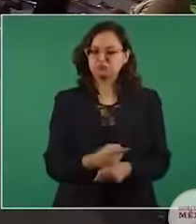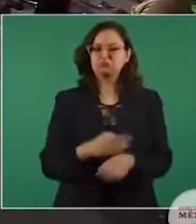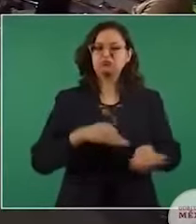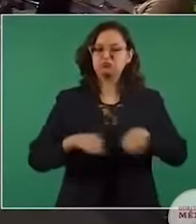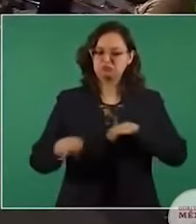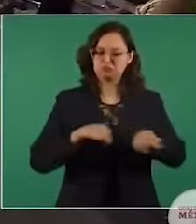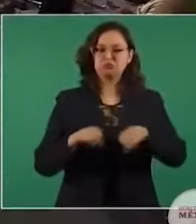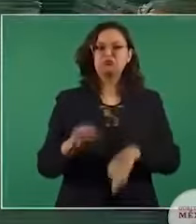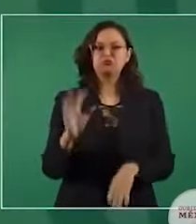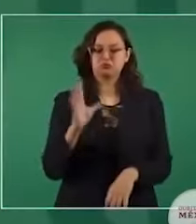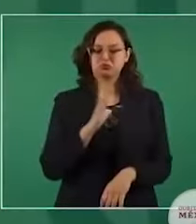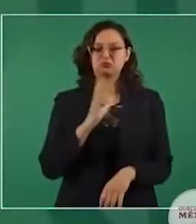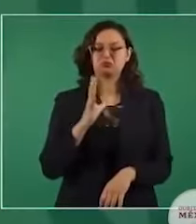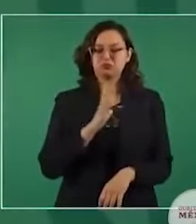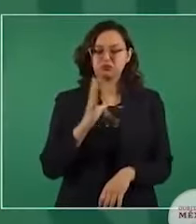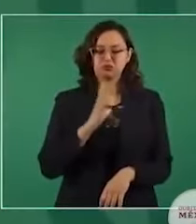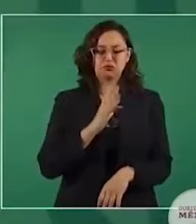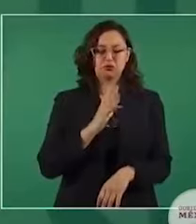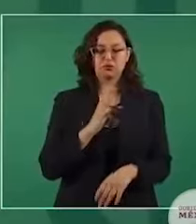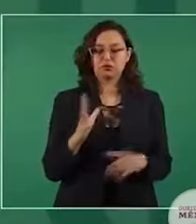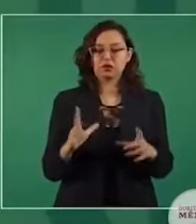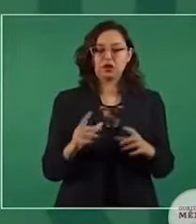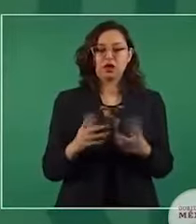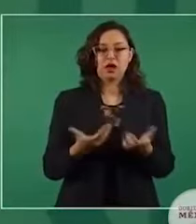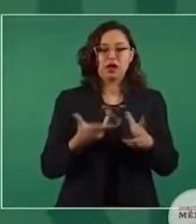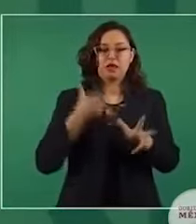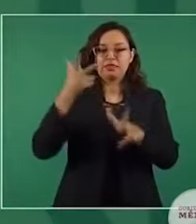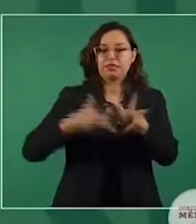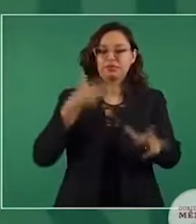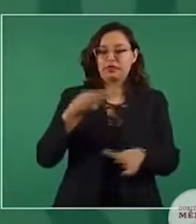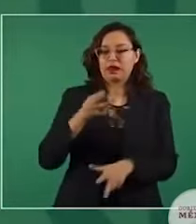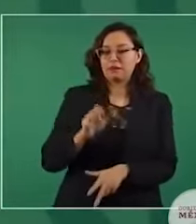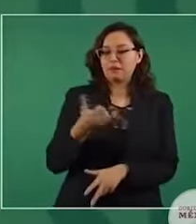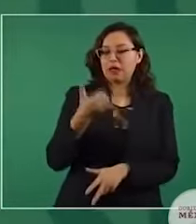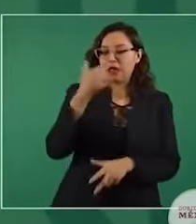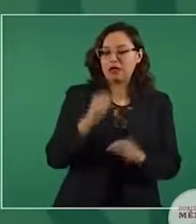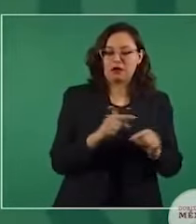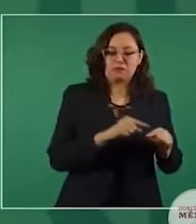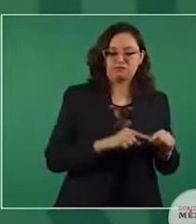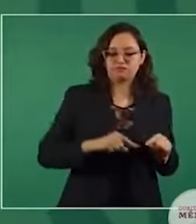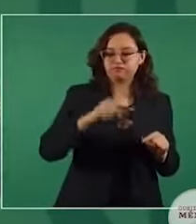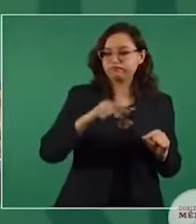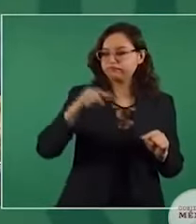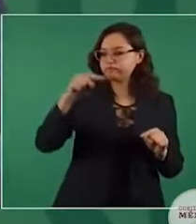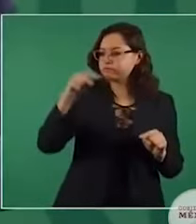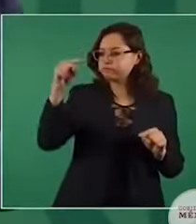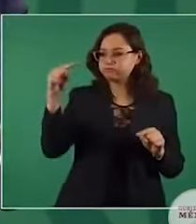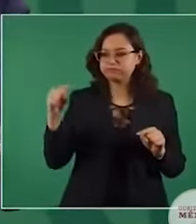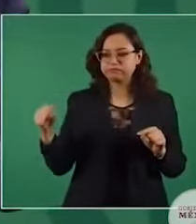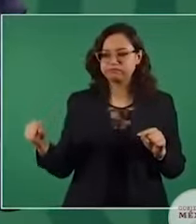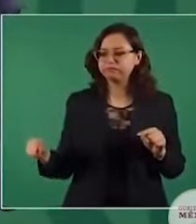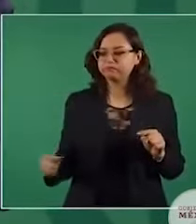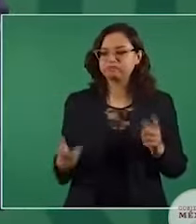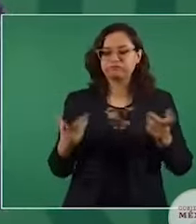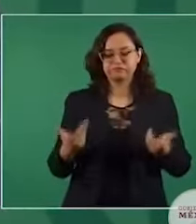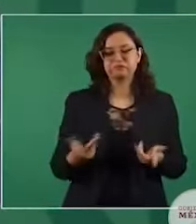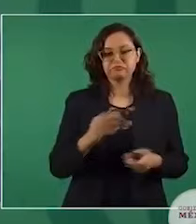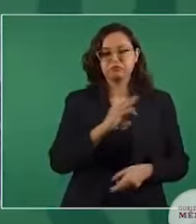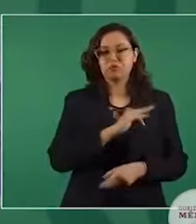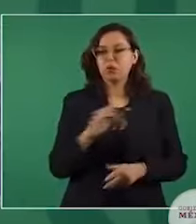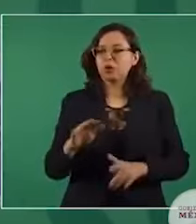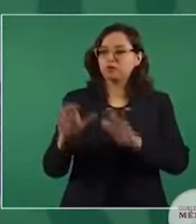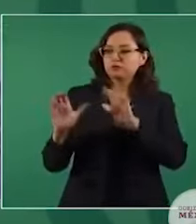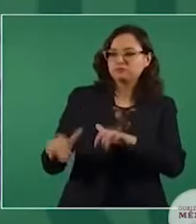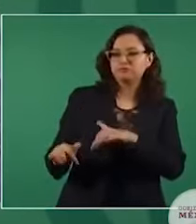toda la ruta del Tren Maya. Es cosa de ver con